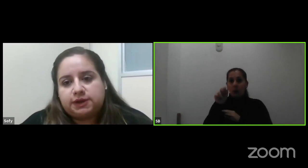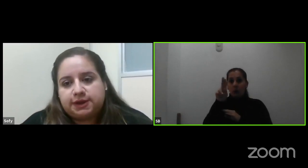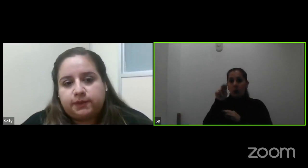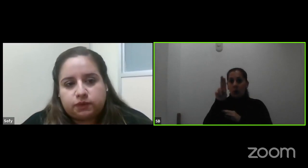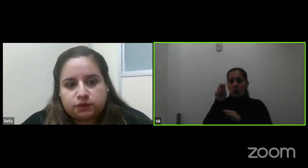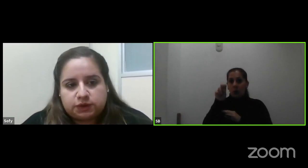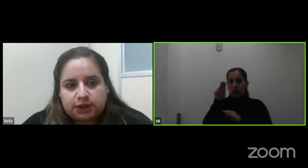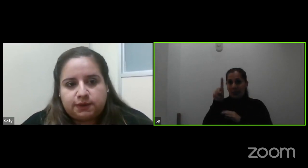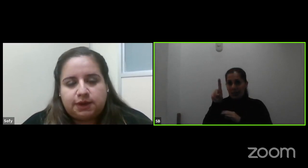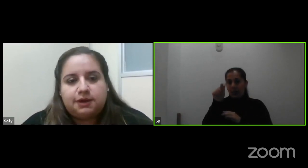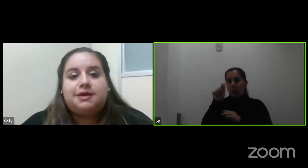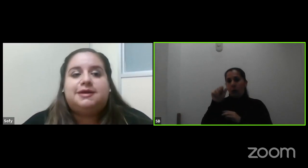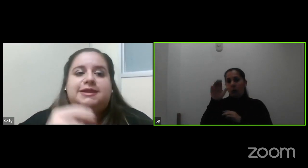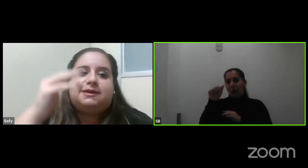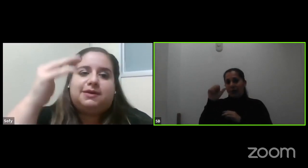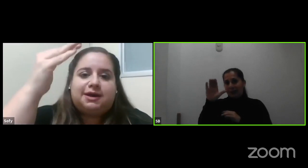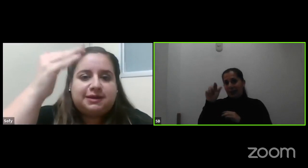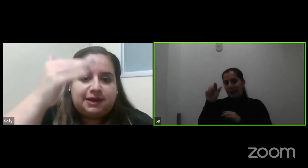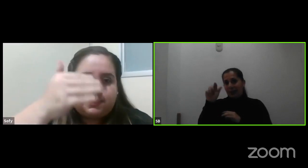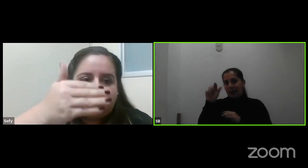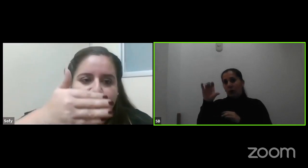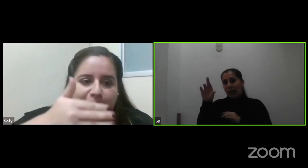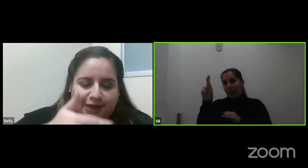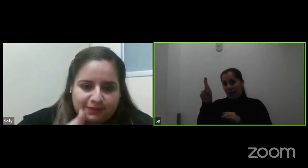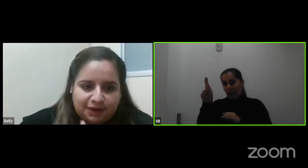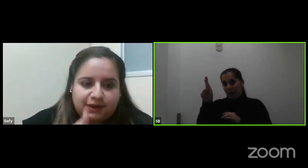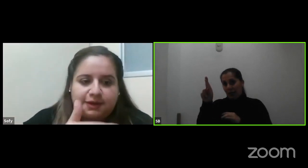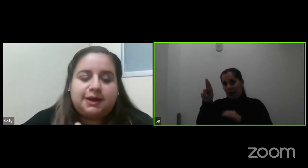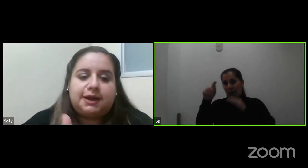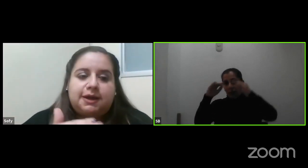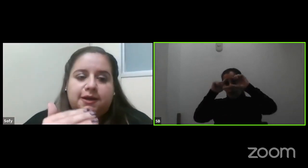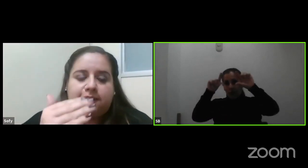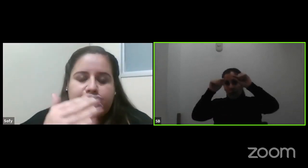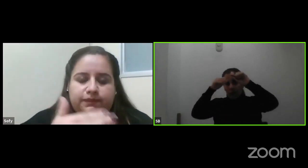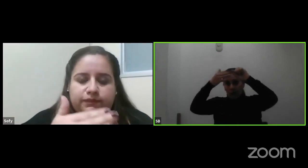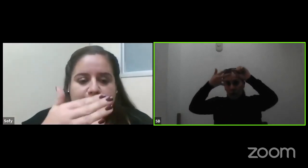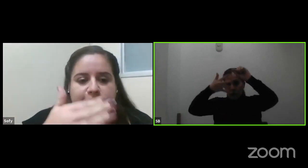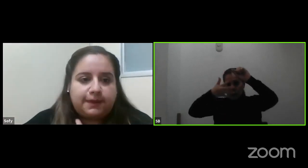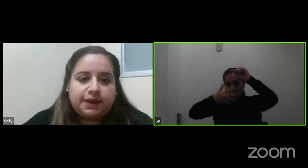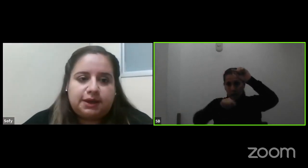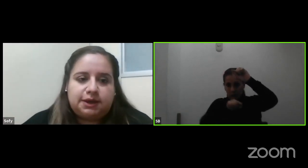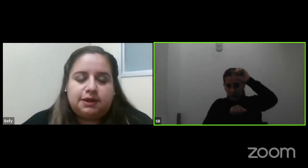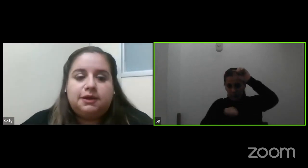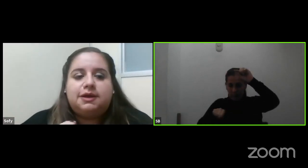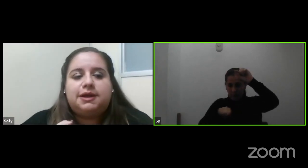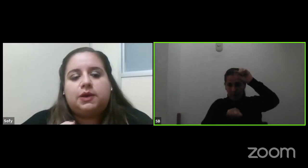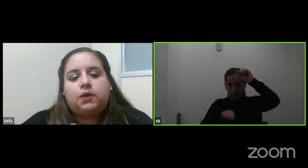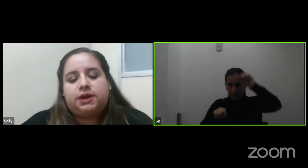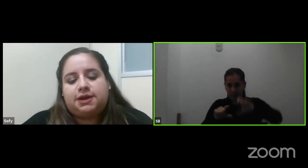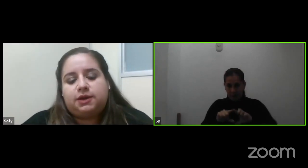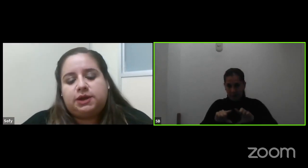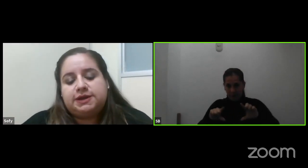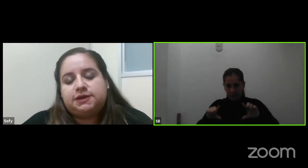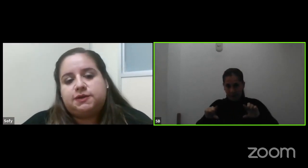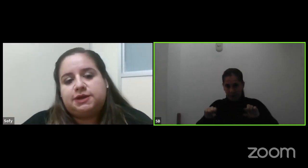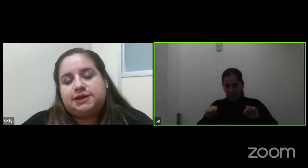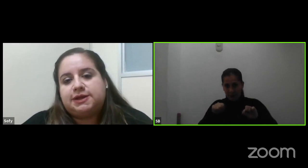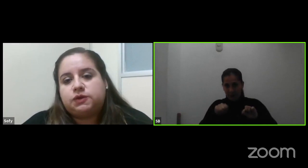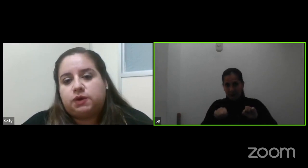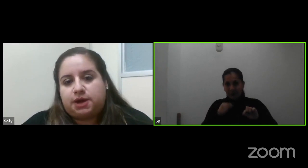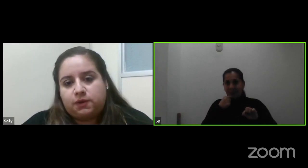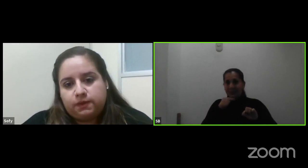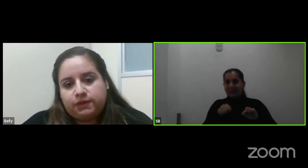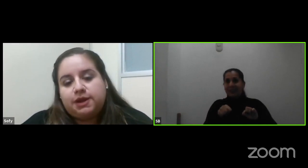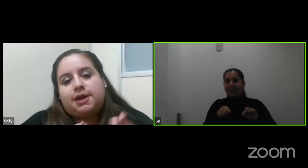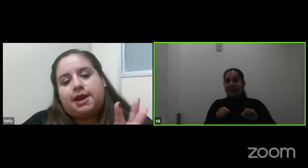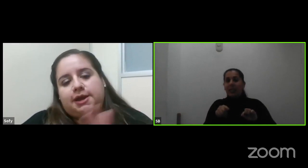.ac.cr se van hasta abajo de la imagen de la página y encuentran una sección que